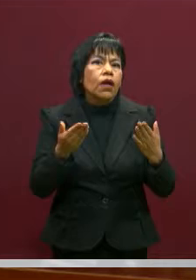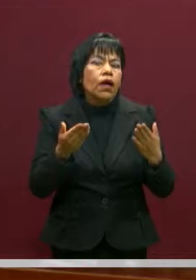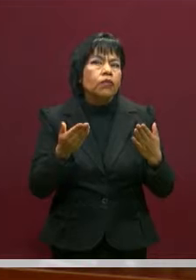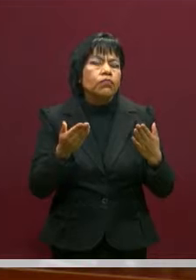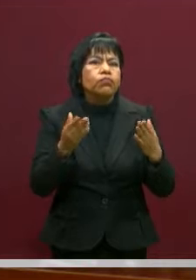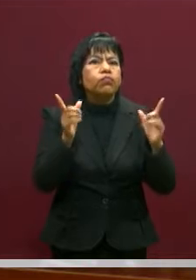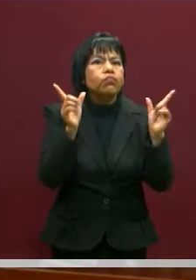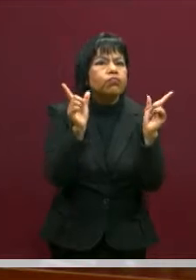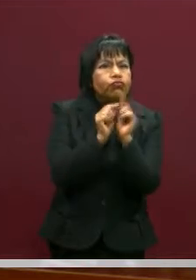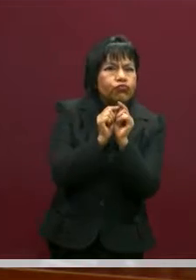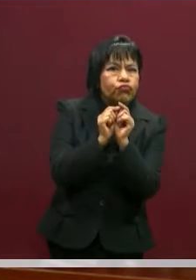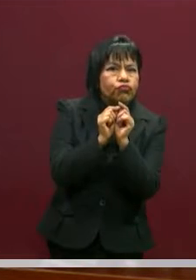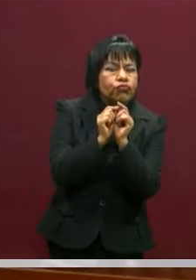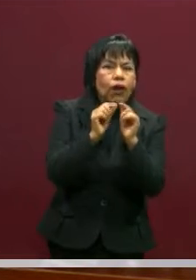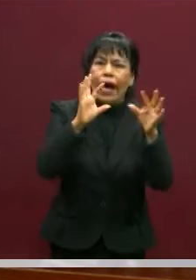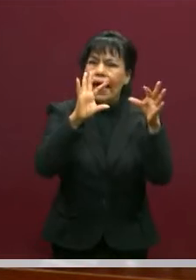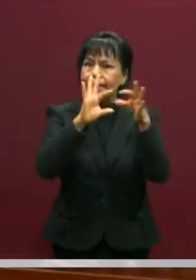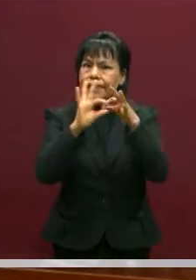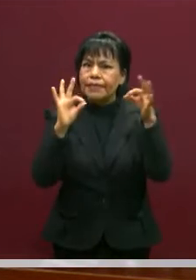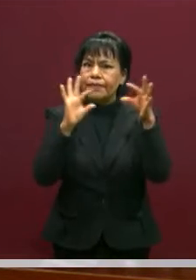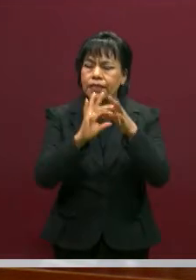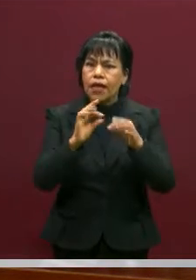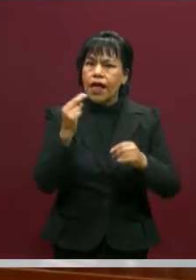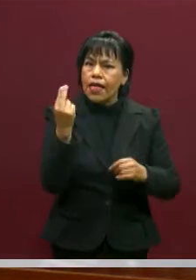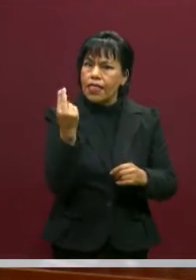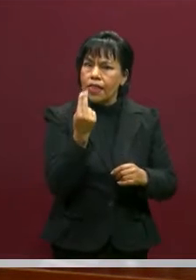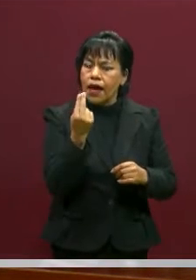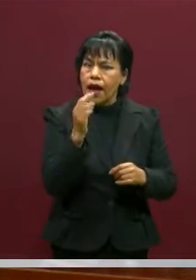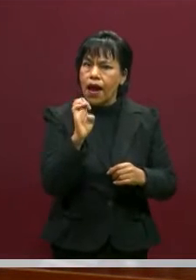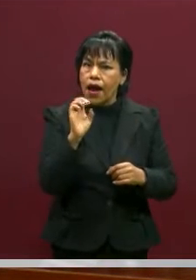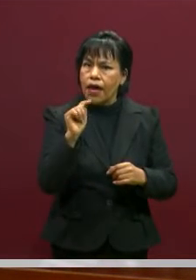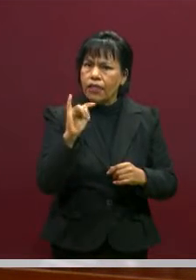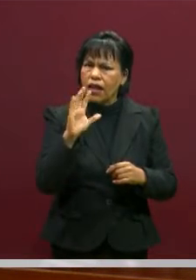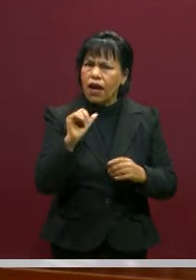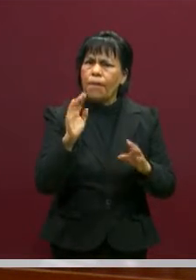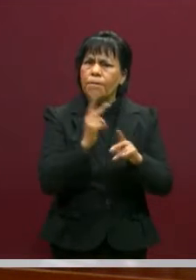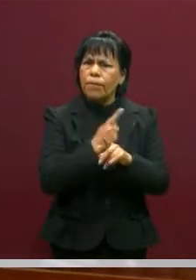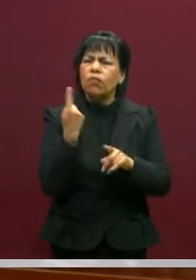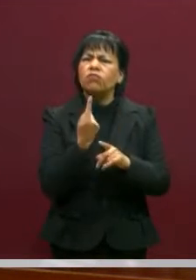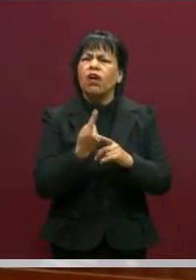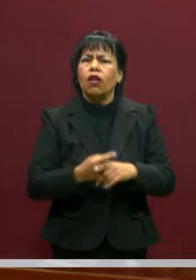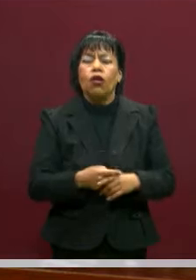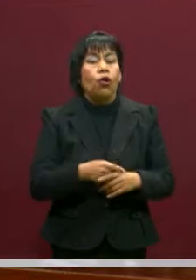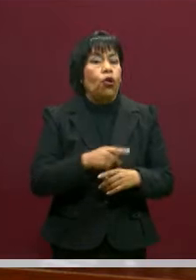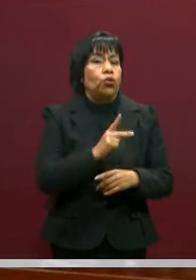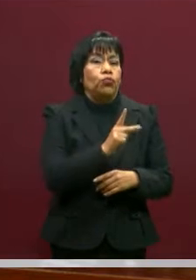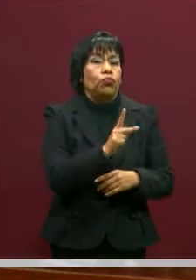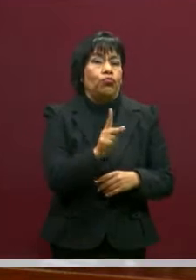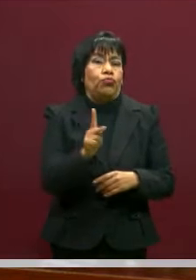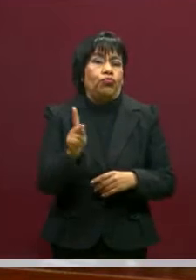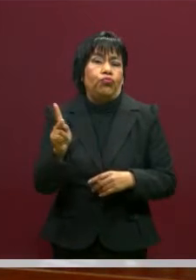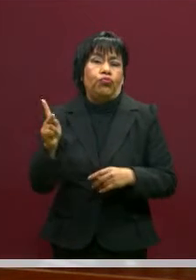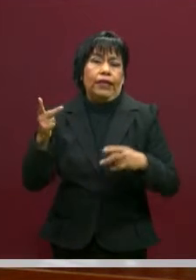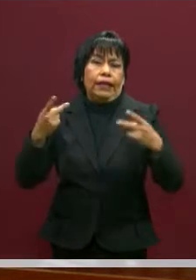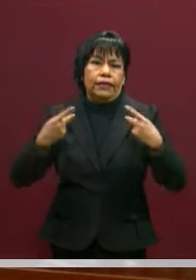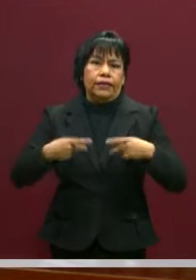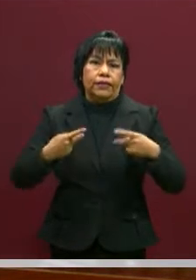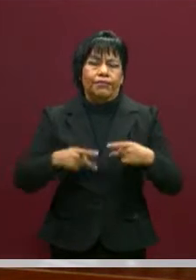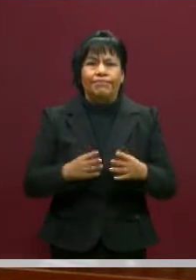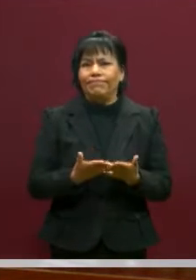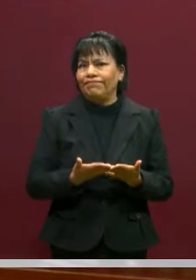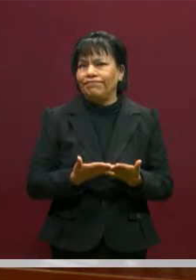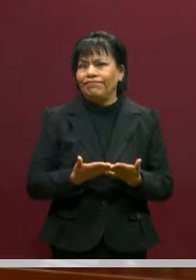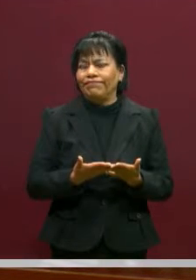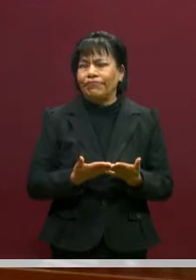introducción, estimada Nuria, de la necesidad de la ética. Creo que todos los seres humanos en principio no podemos